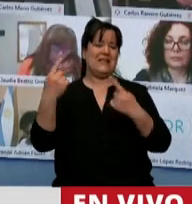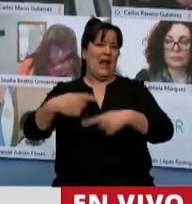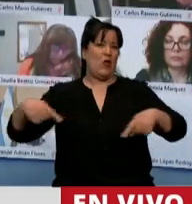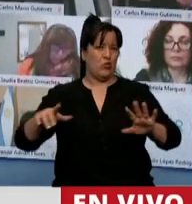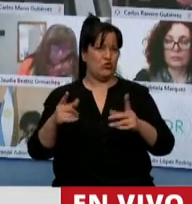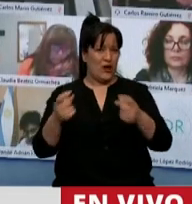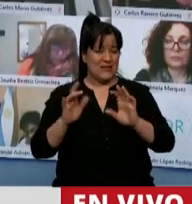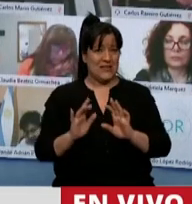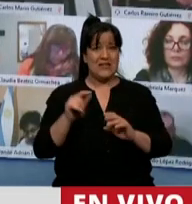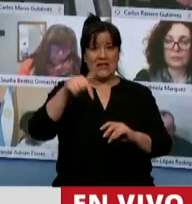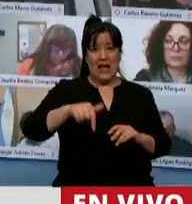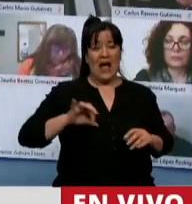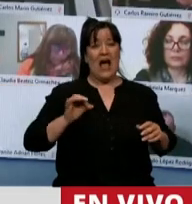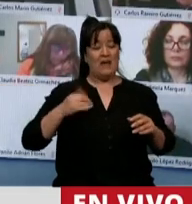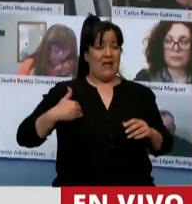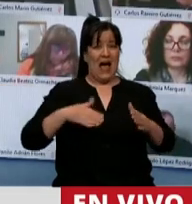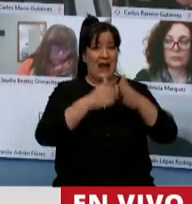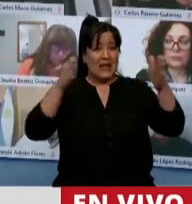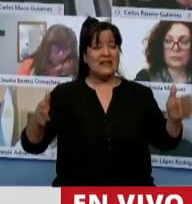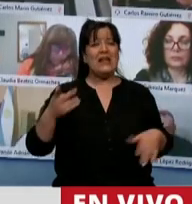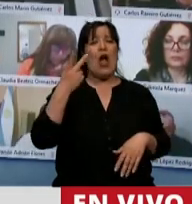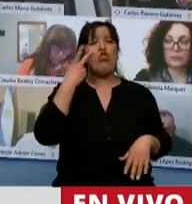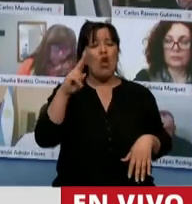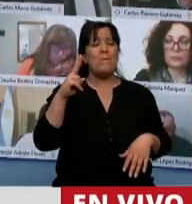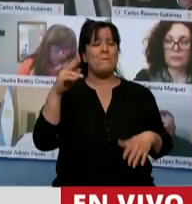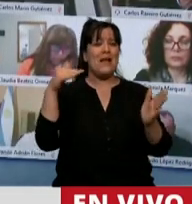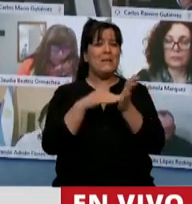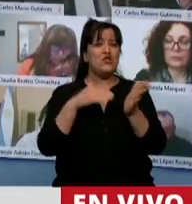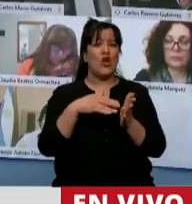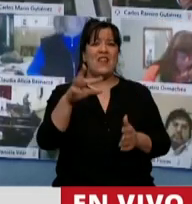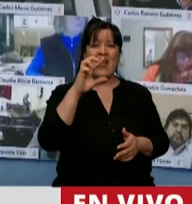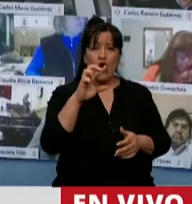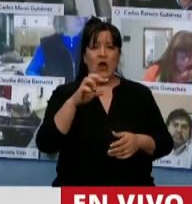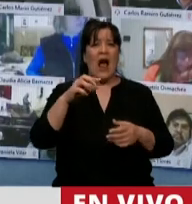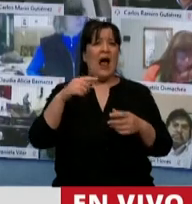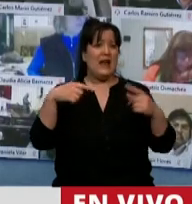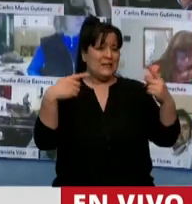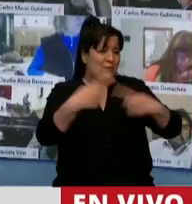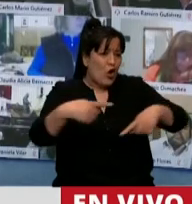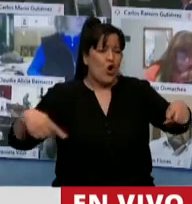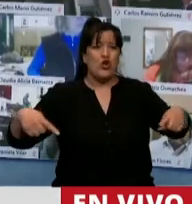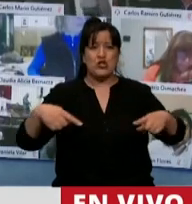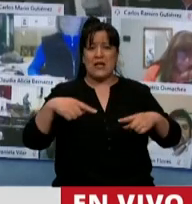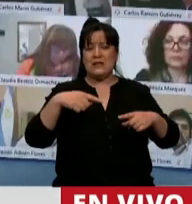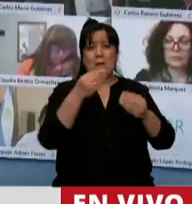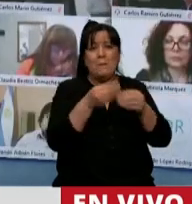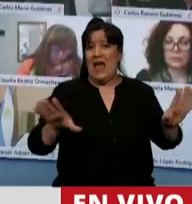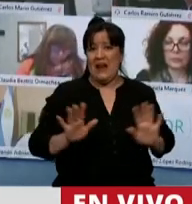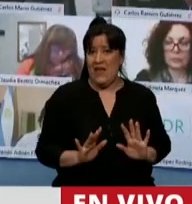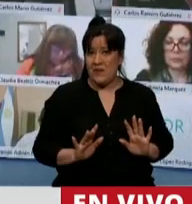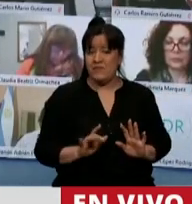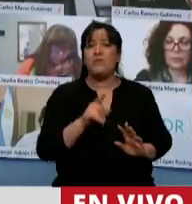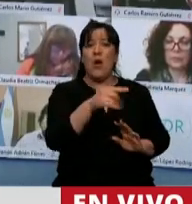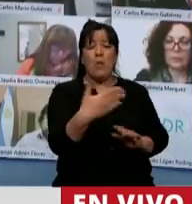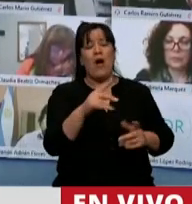anualmente 2.000 millones de dólares en materia prima por la pesca ilegal. Que podrían